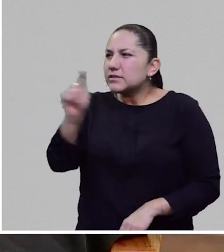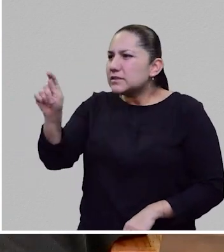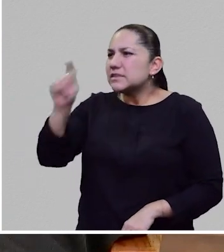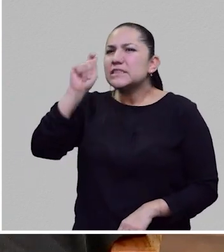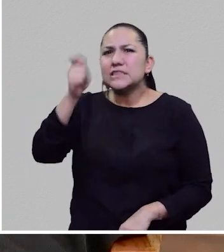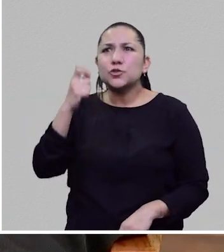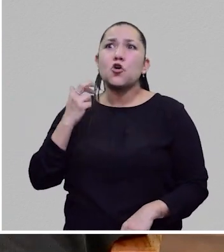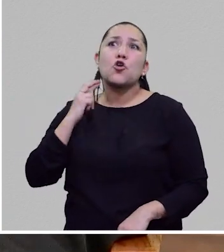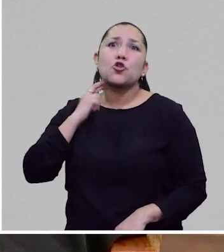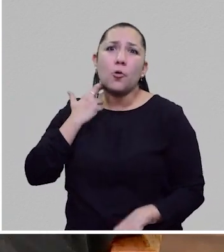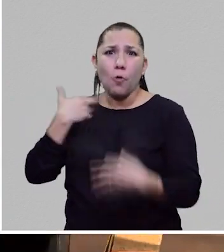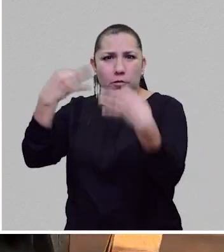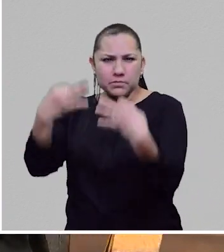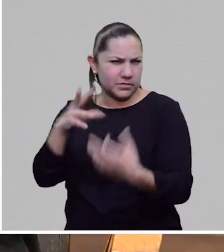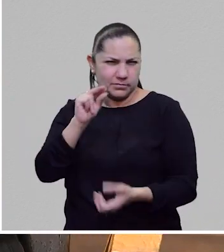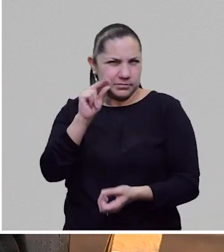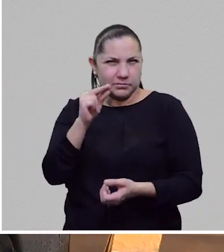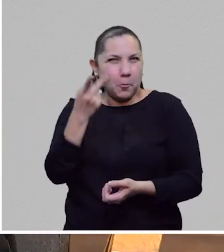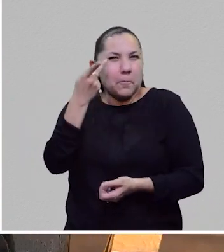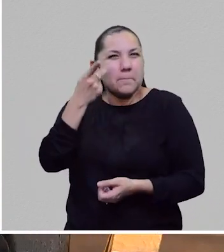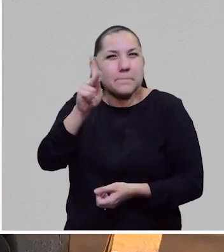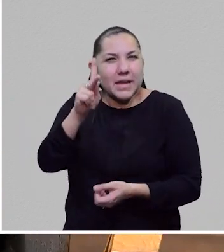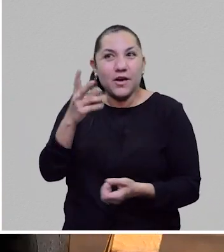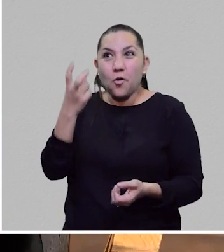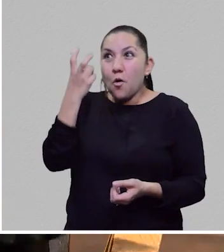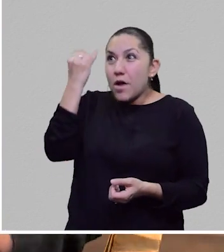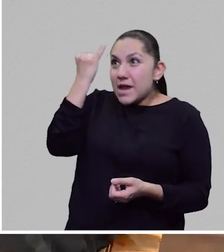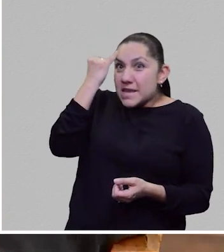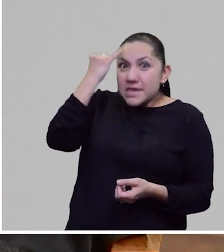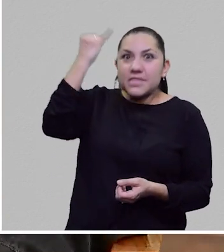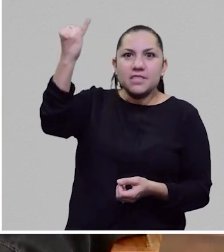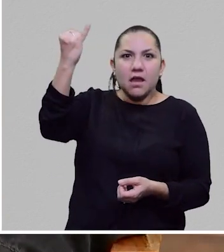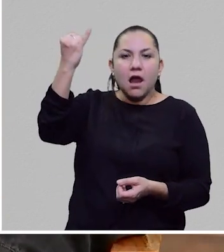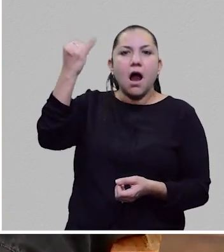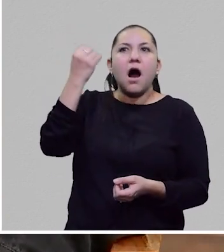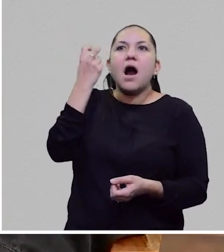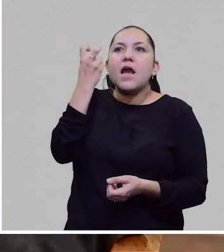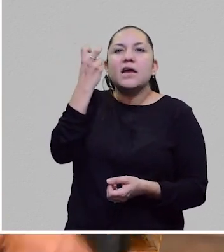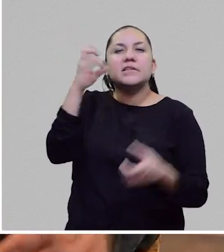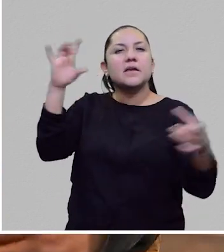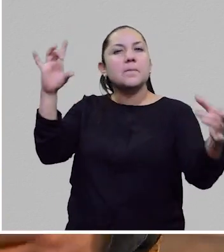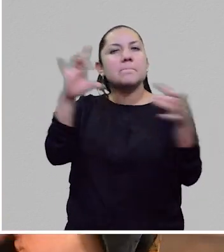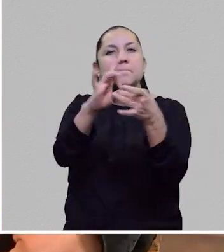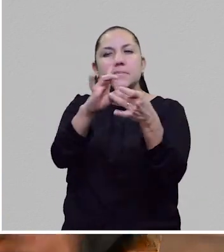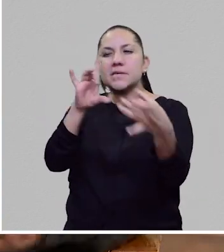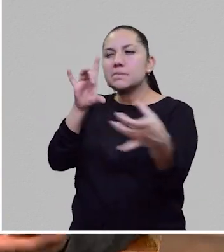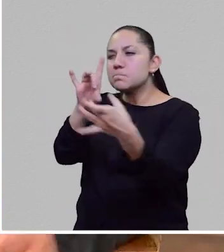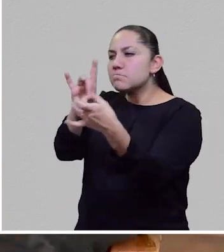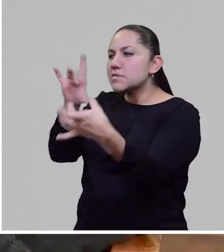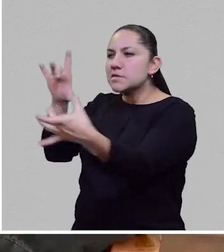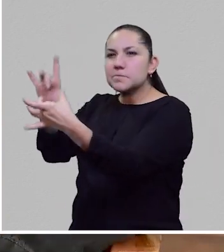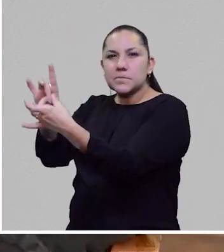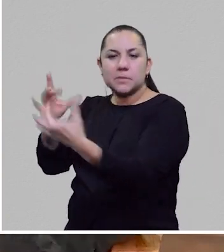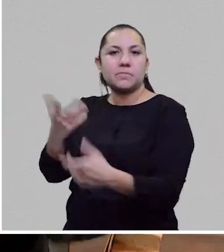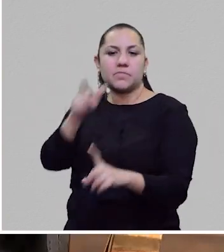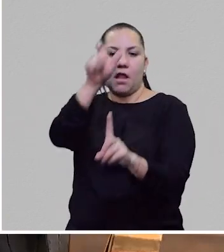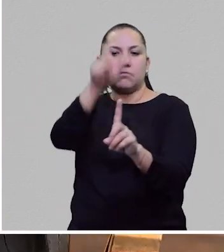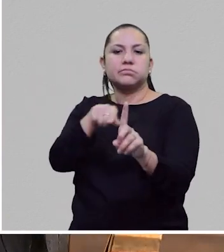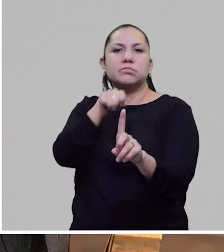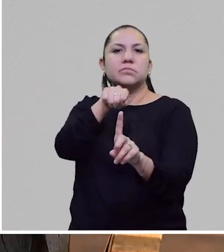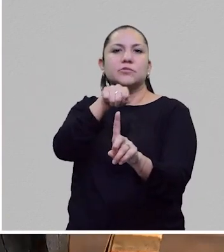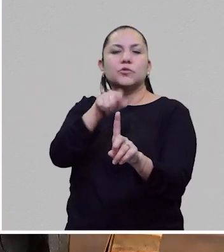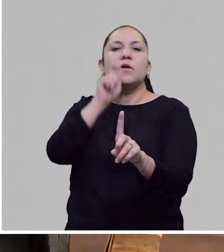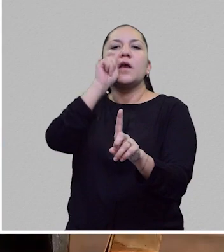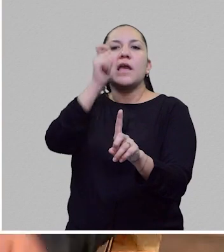creo que son la misma arcilla con la que está construido el mito, lo que buscan es trascender, no, él dice,